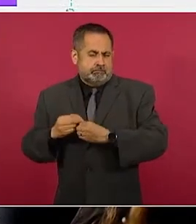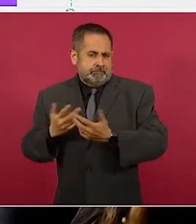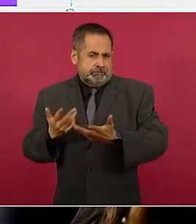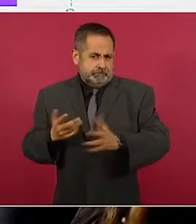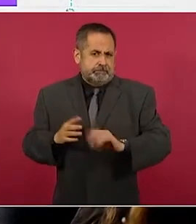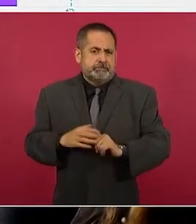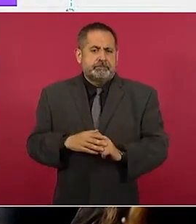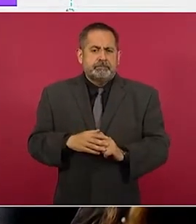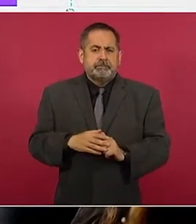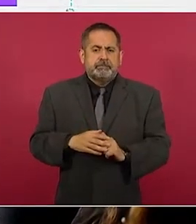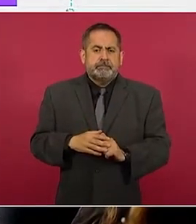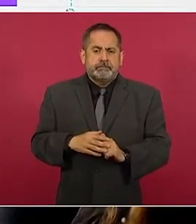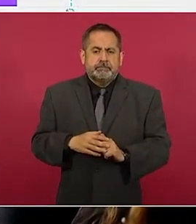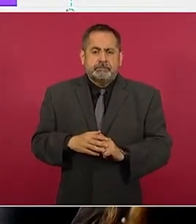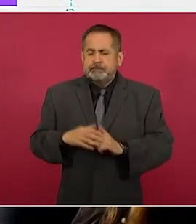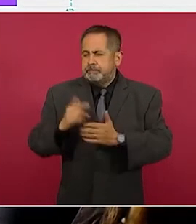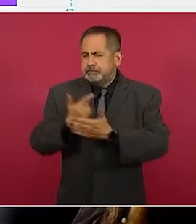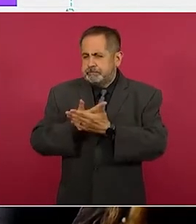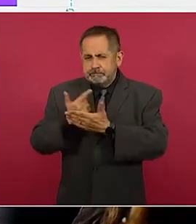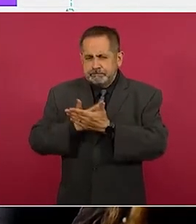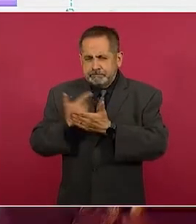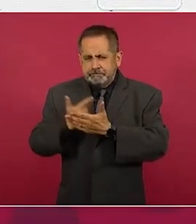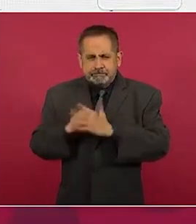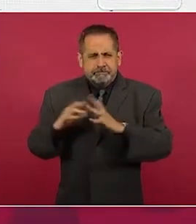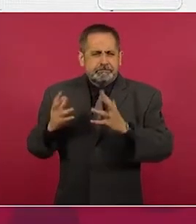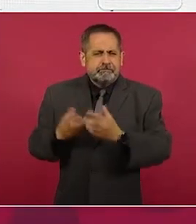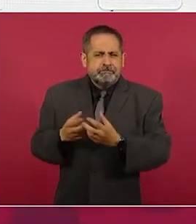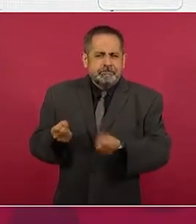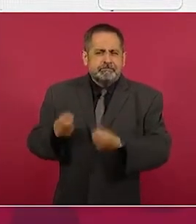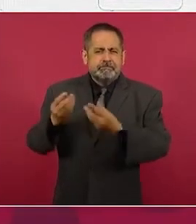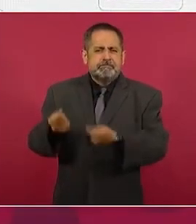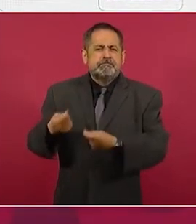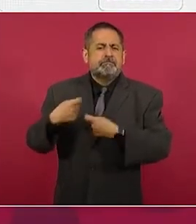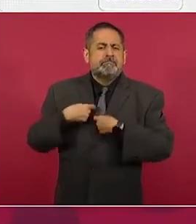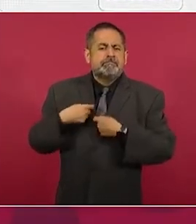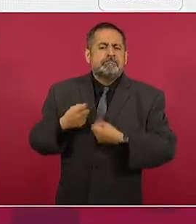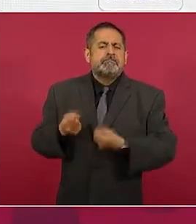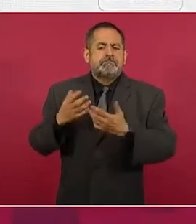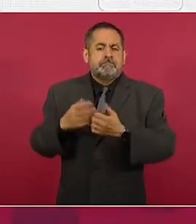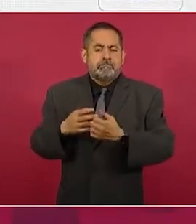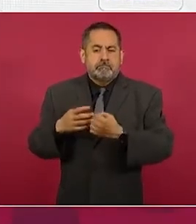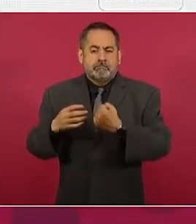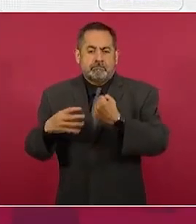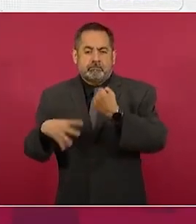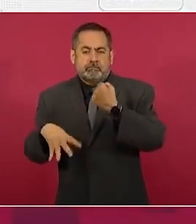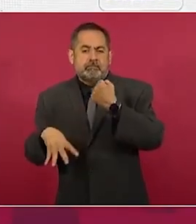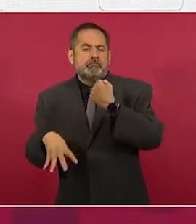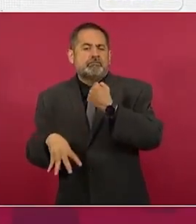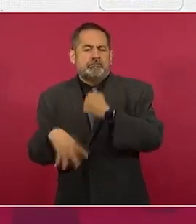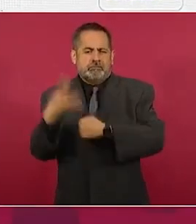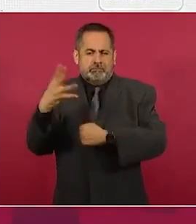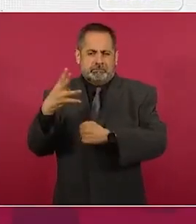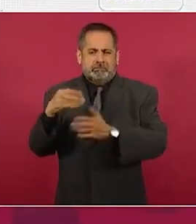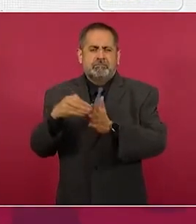a las cifras oficiales, 14 millones